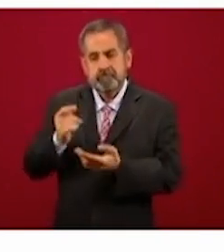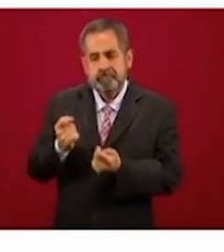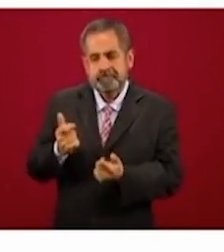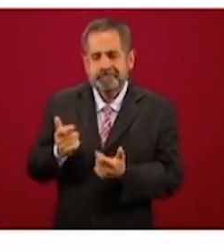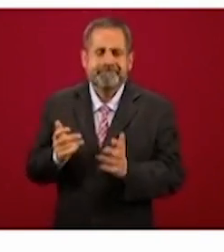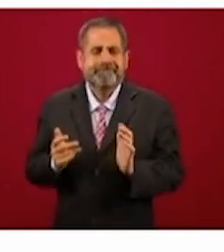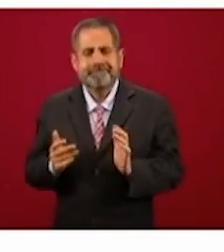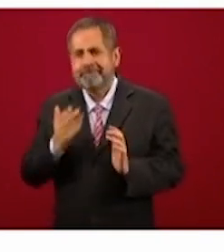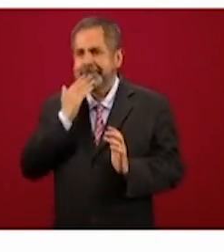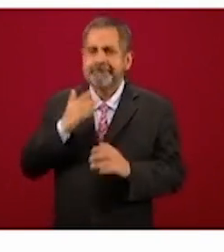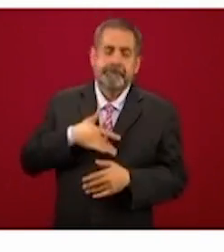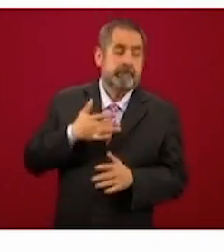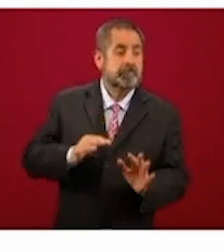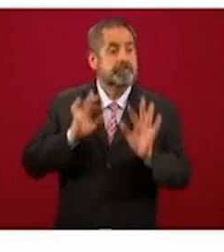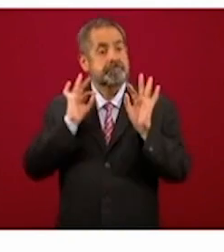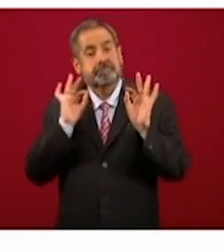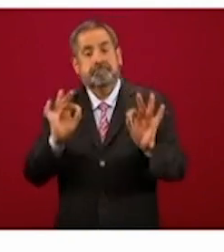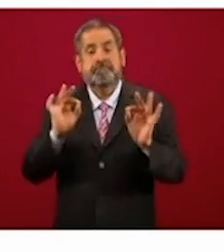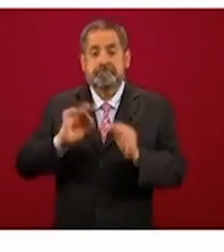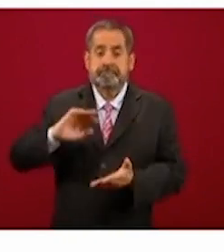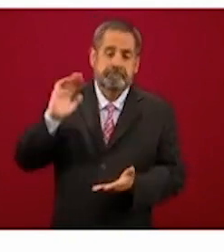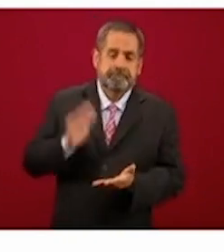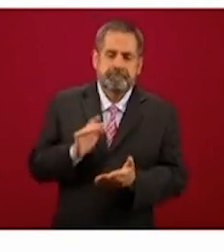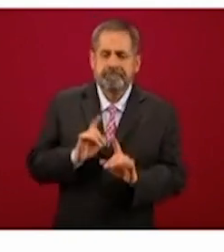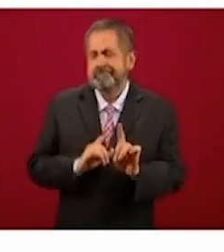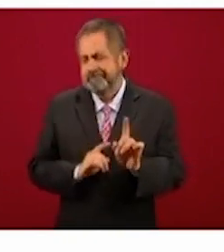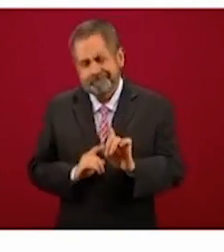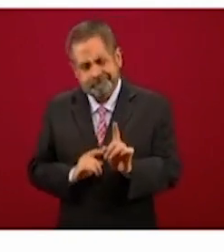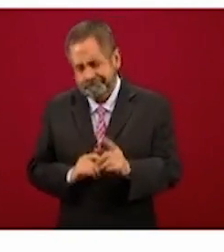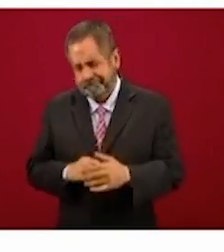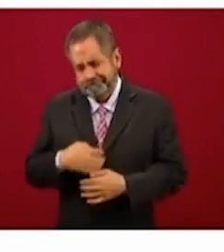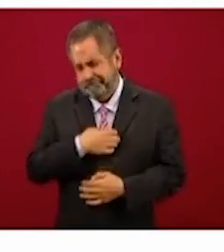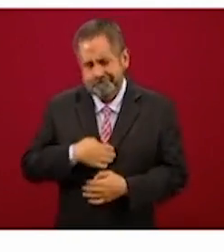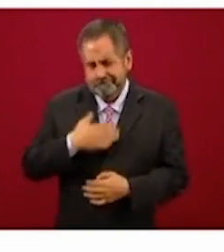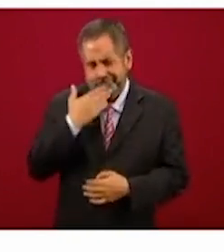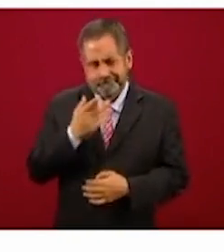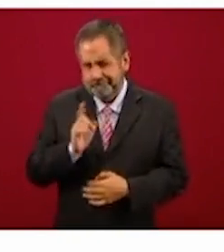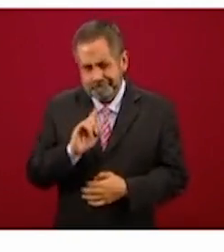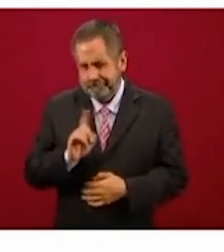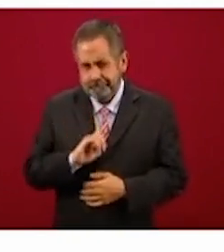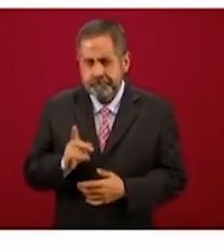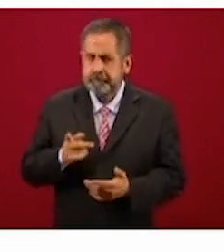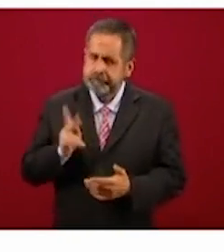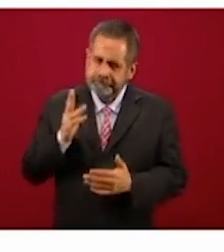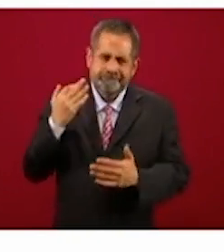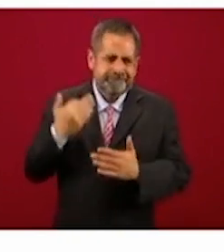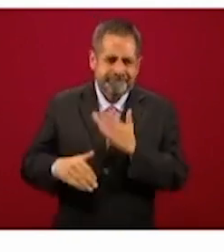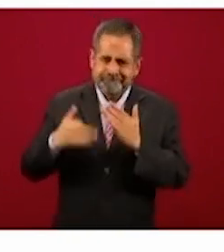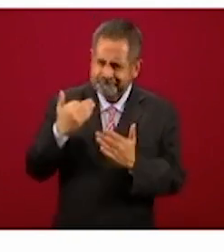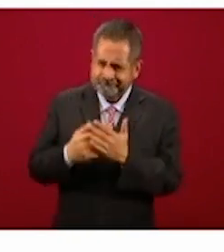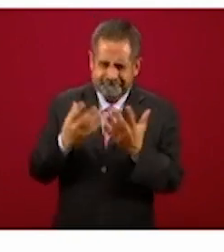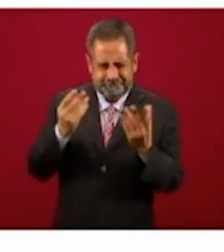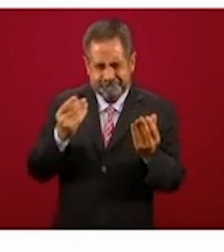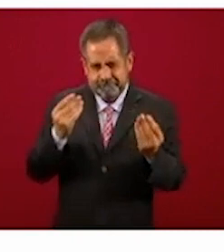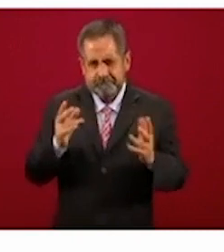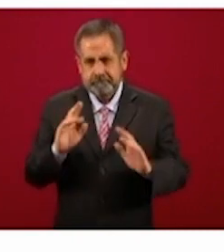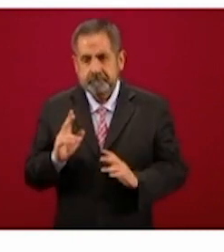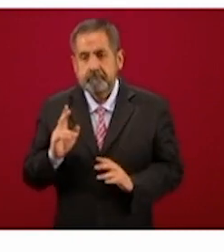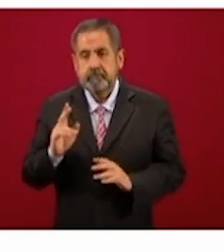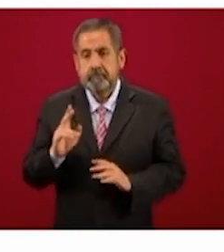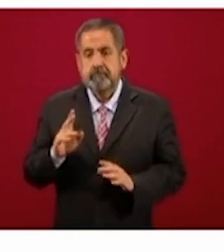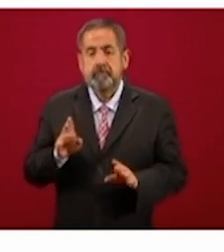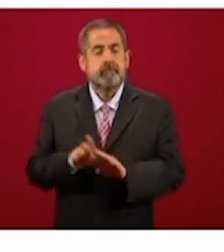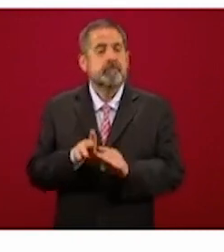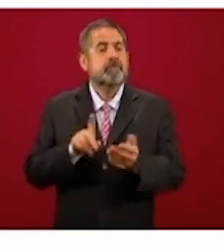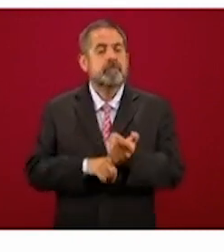No podemos sentirnos obviamente satisfechos con esta cifra. Tenemos que aplicarnos, pero nos